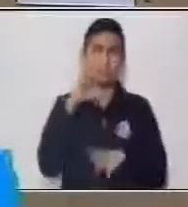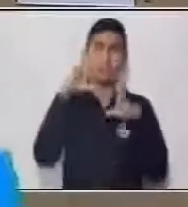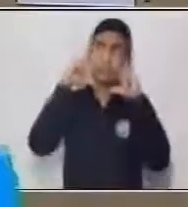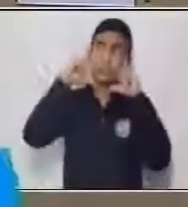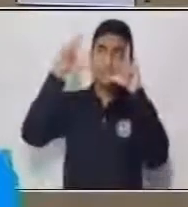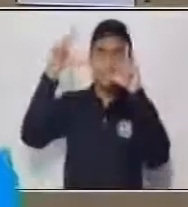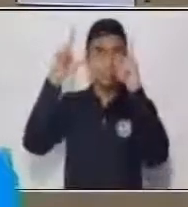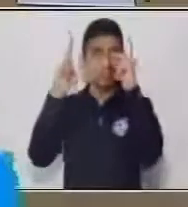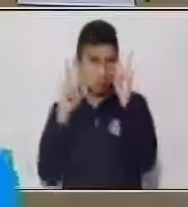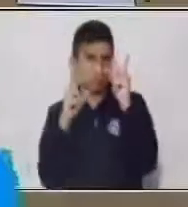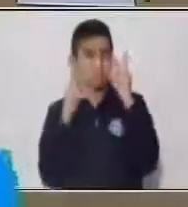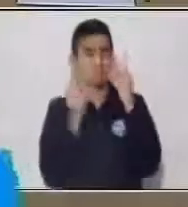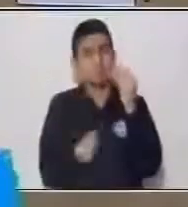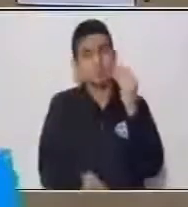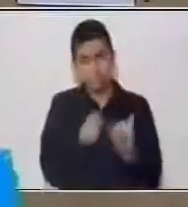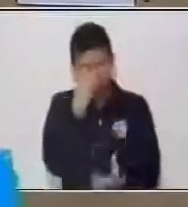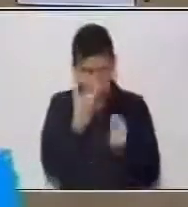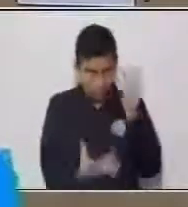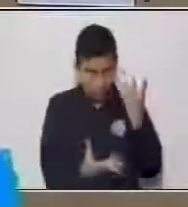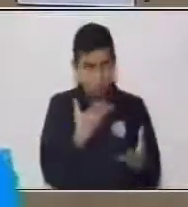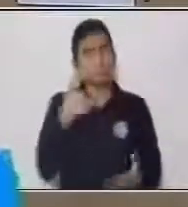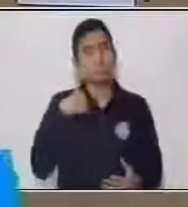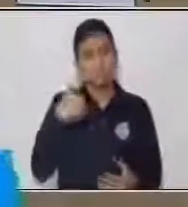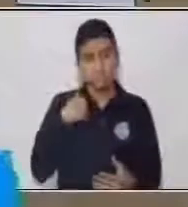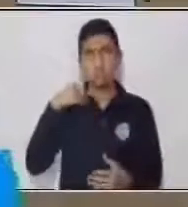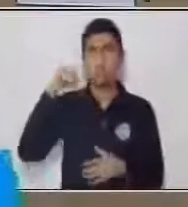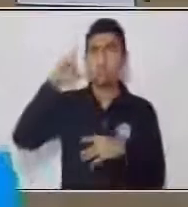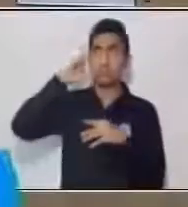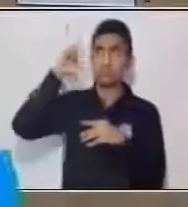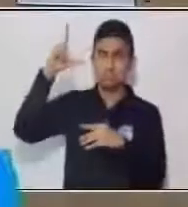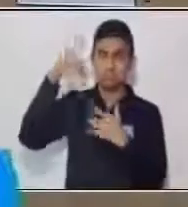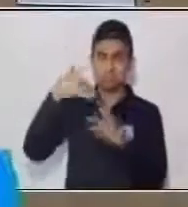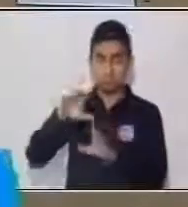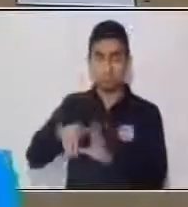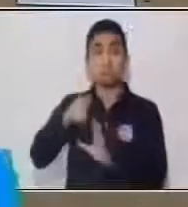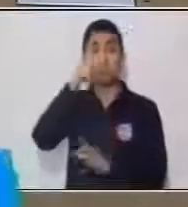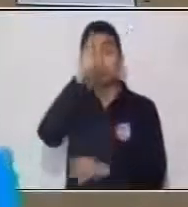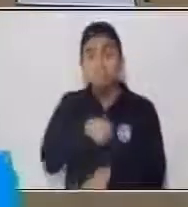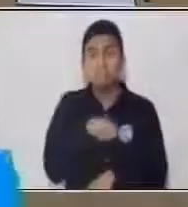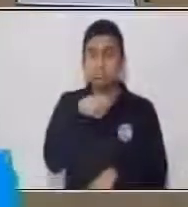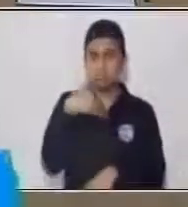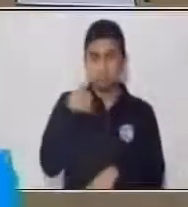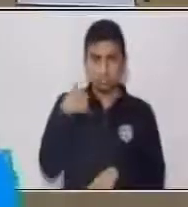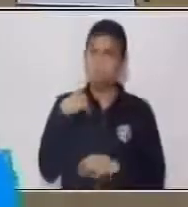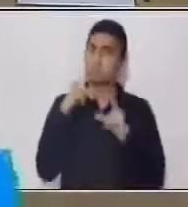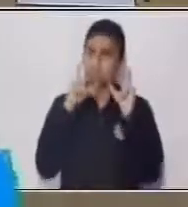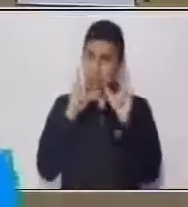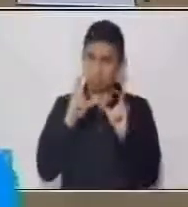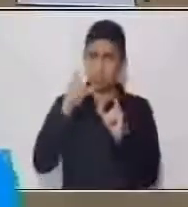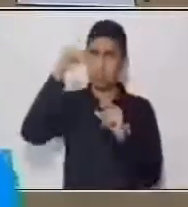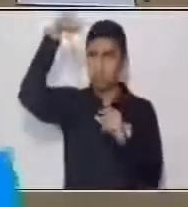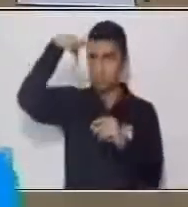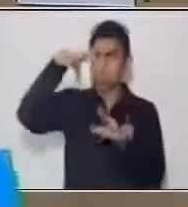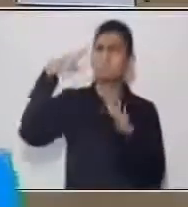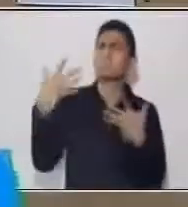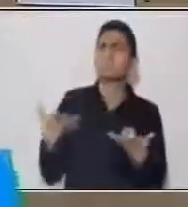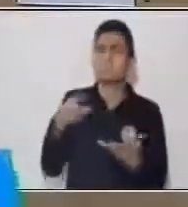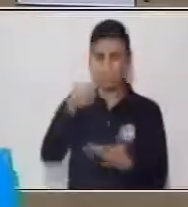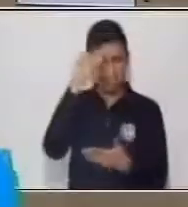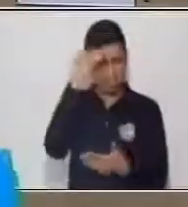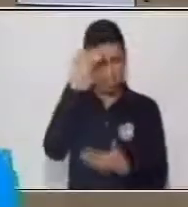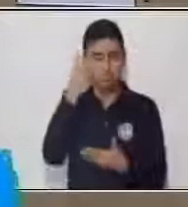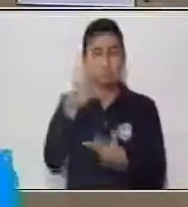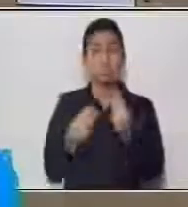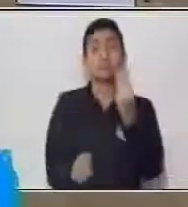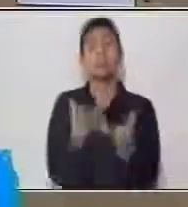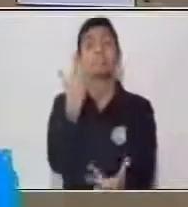fuego para obtener la luz. Con el fuego debían tener verdadero cuidado para no provocar